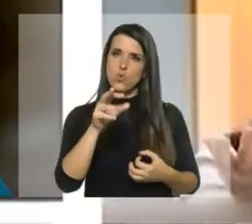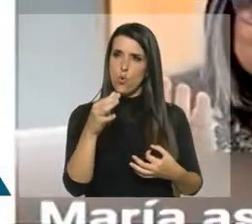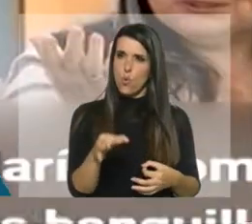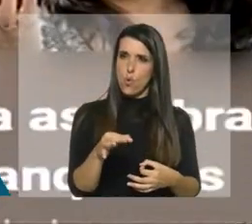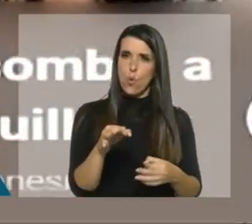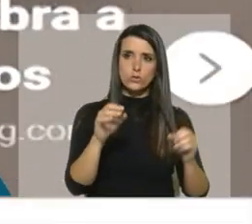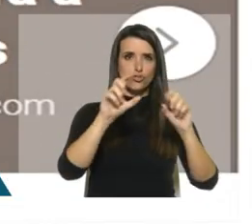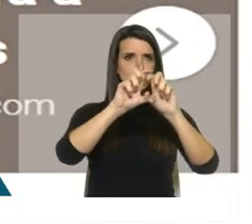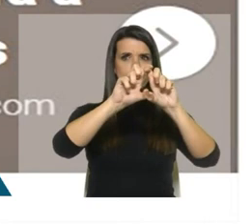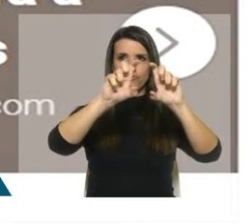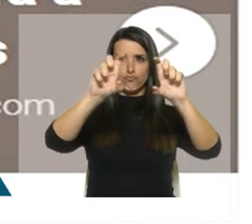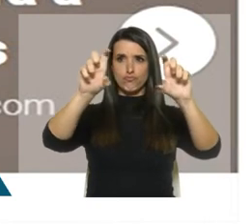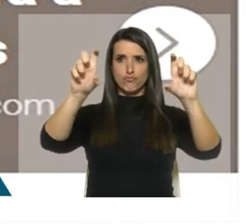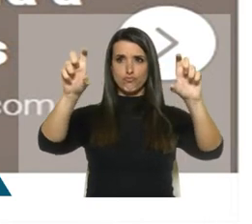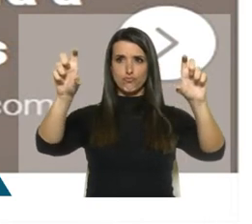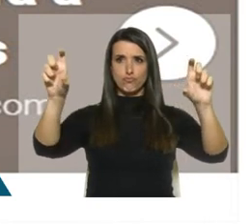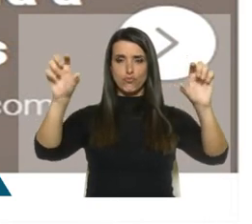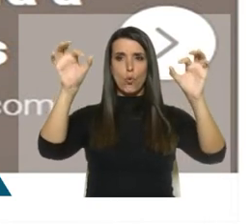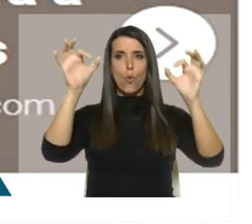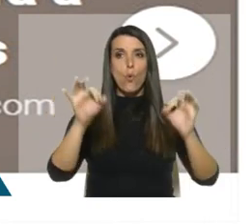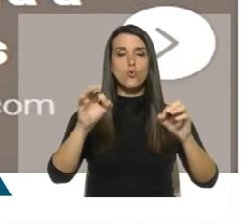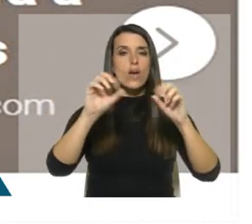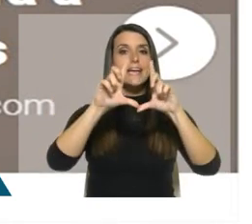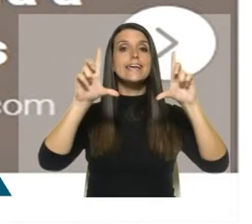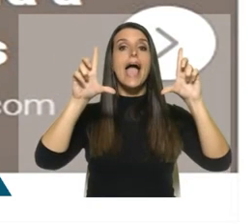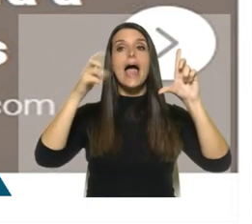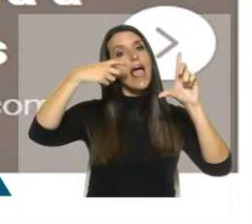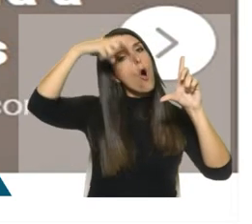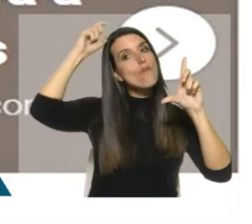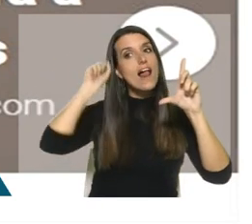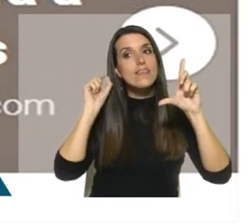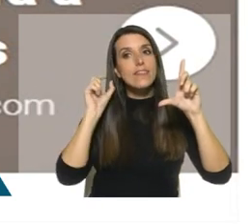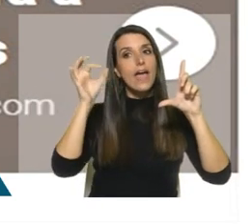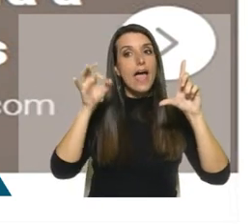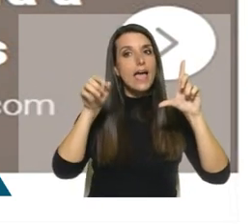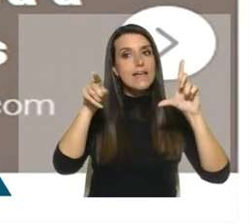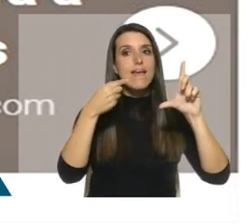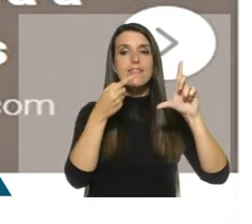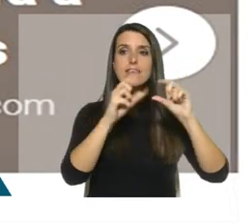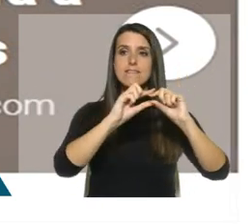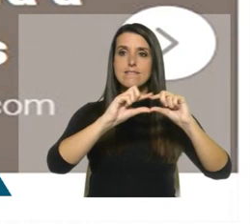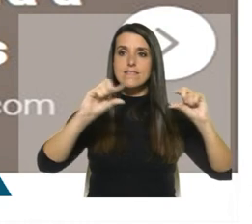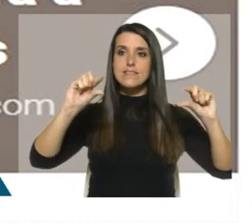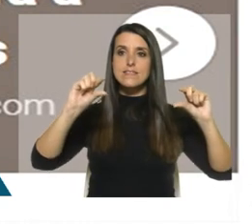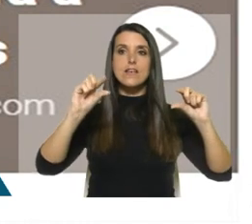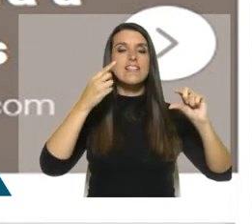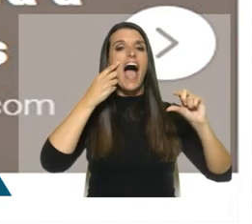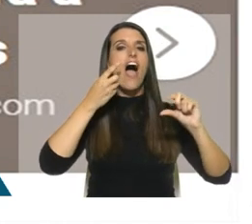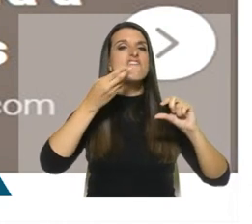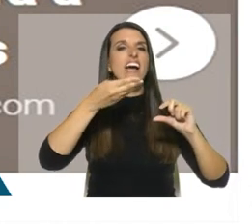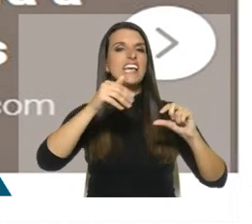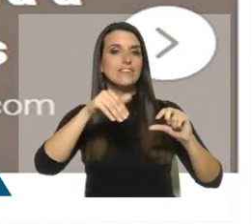este título puesto debajo de una imagen de María Inés Obaldía, María asombra a los banquillos.